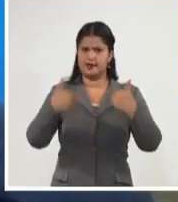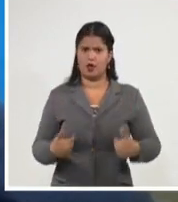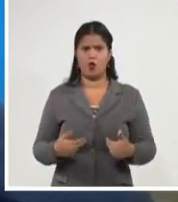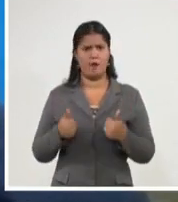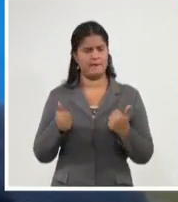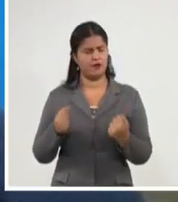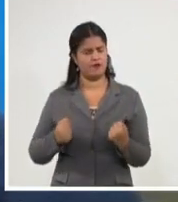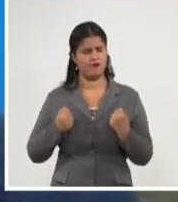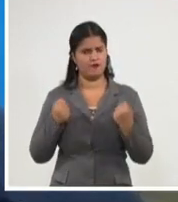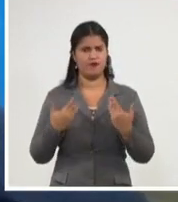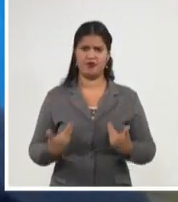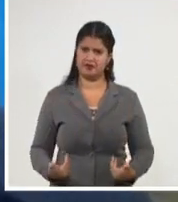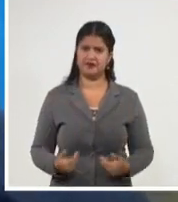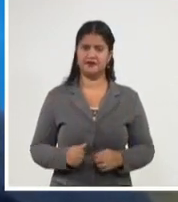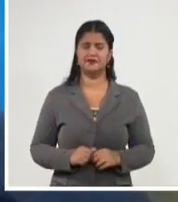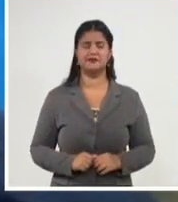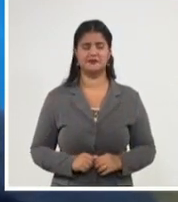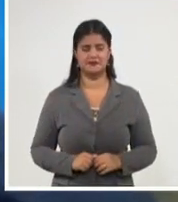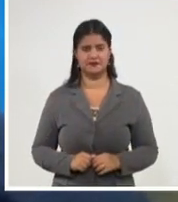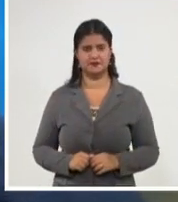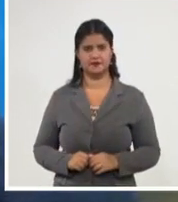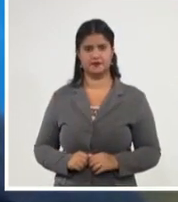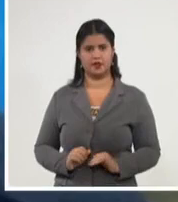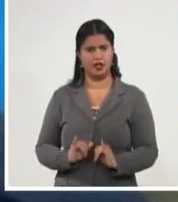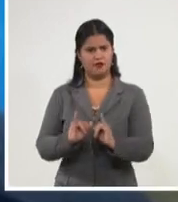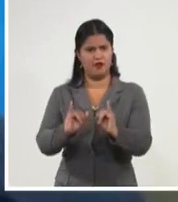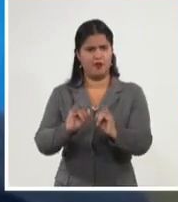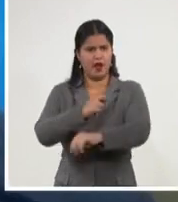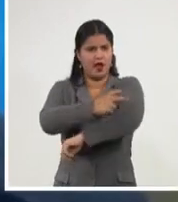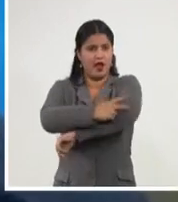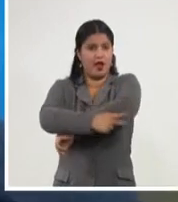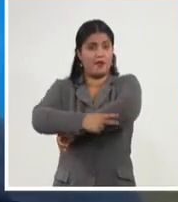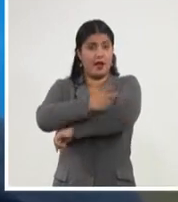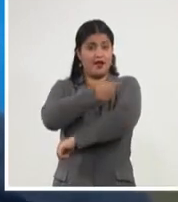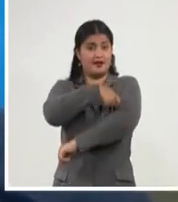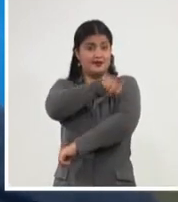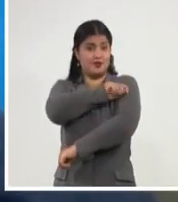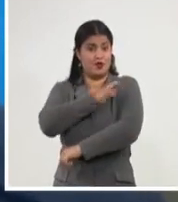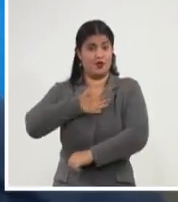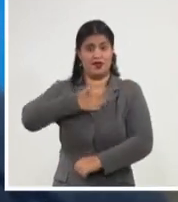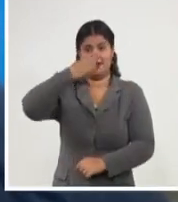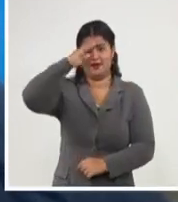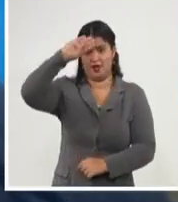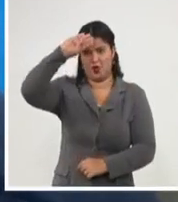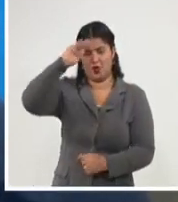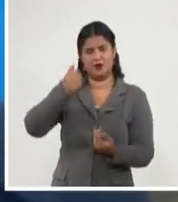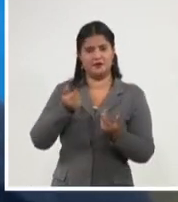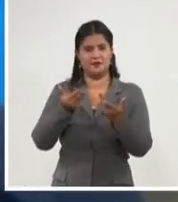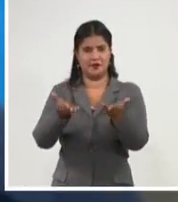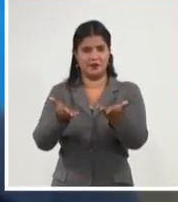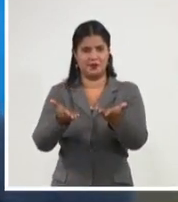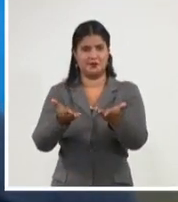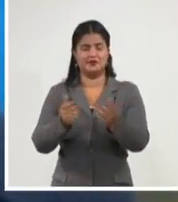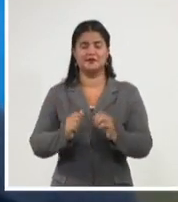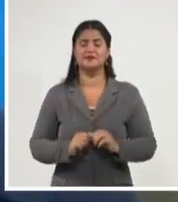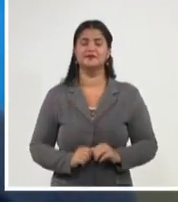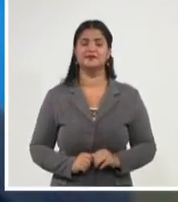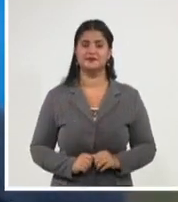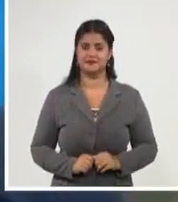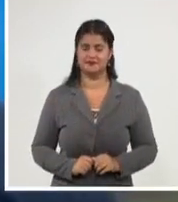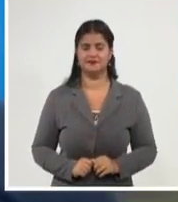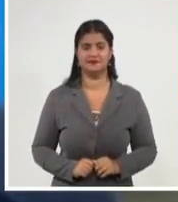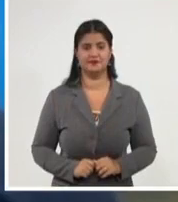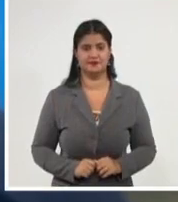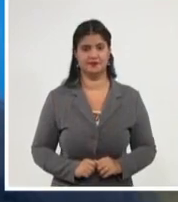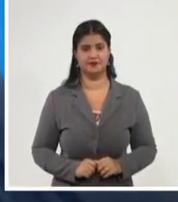condiciones para jugar al bebé. Un mensaje a Jonathan Carbó, al pueblo de Cuba, que está ávido de disfrutar de una victoria del equipo Cuba. Bueno, primeramente al pueblo de Cuba y al